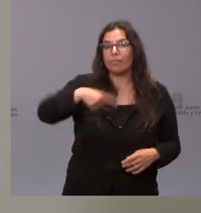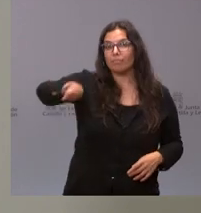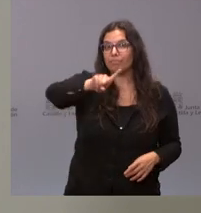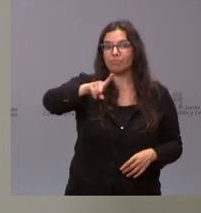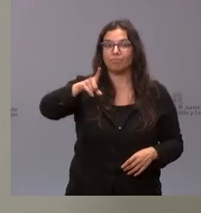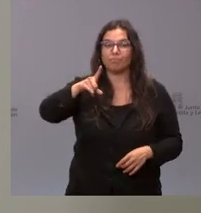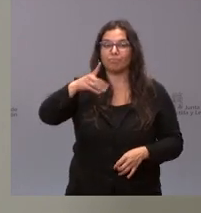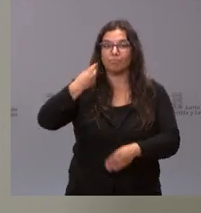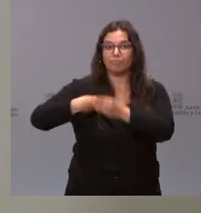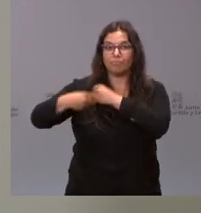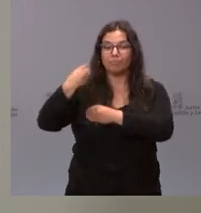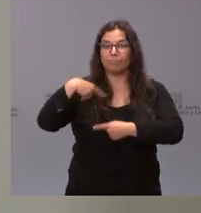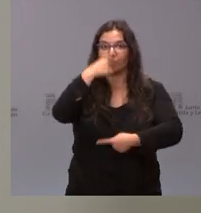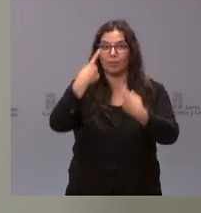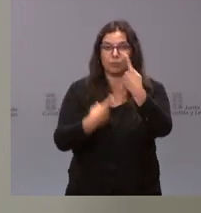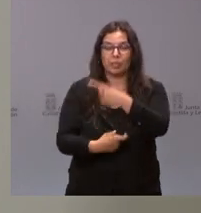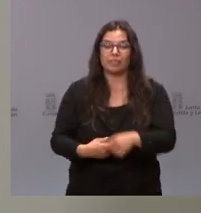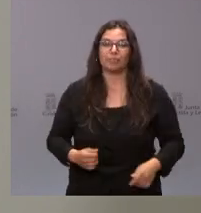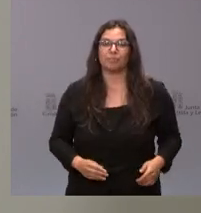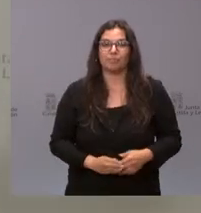sus preguntas.